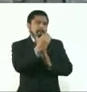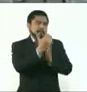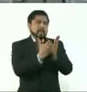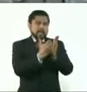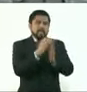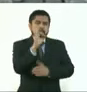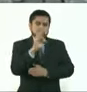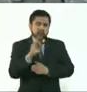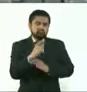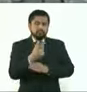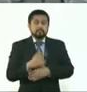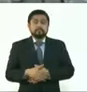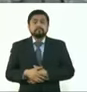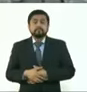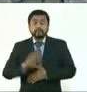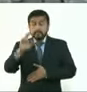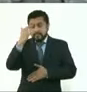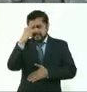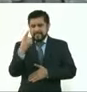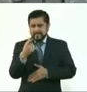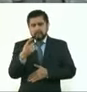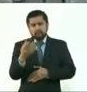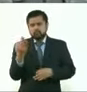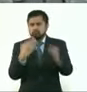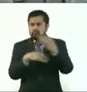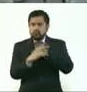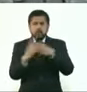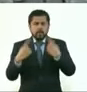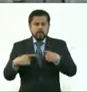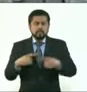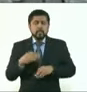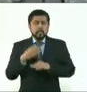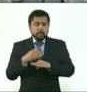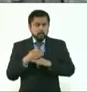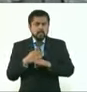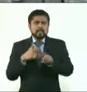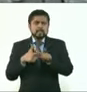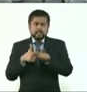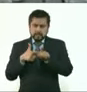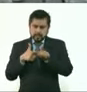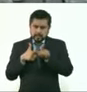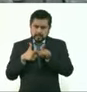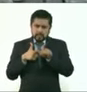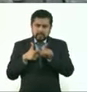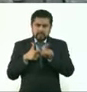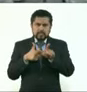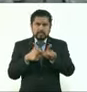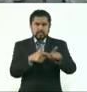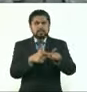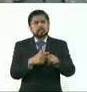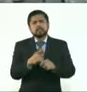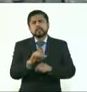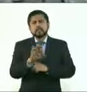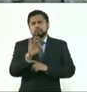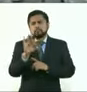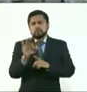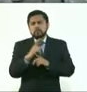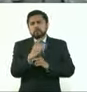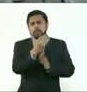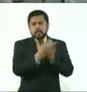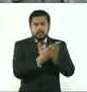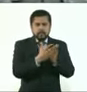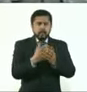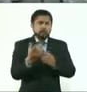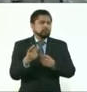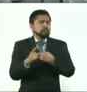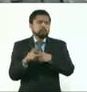recordarles y que nos ayuden a recordarle a la población que siguen vigentes todos los descuentos para los grupos vulnerables,